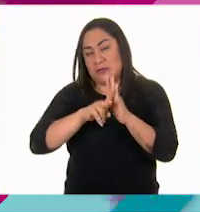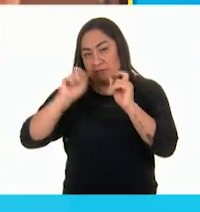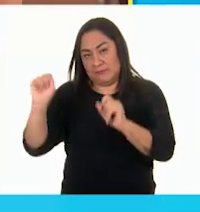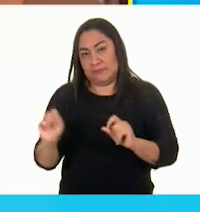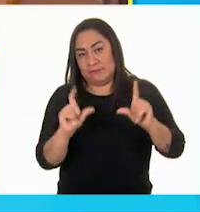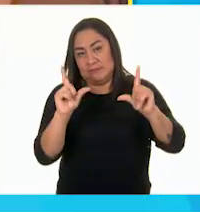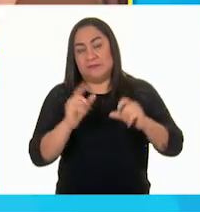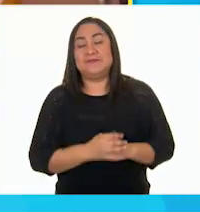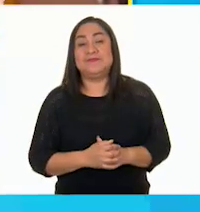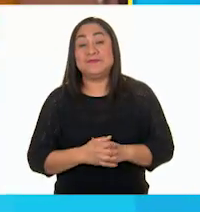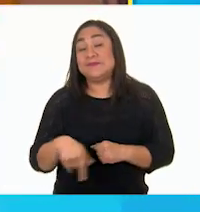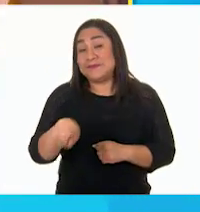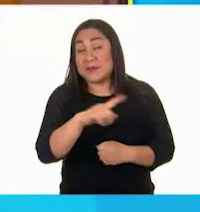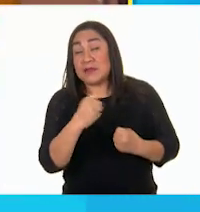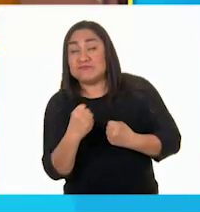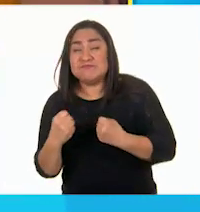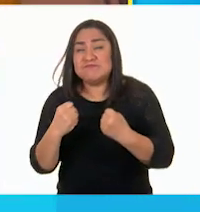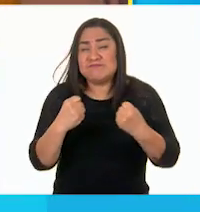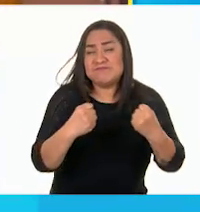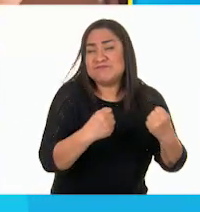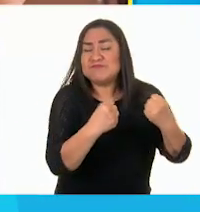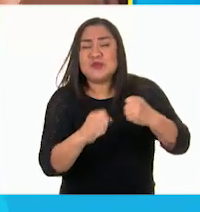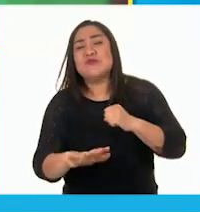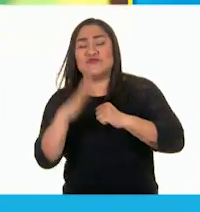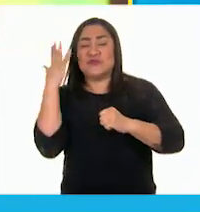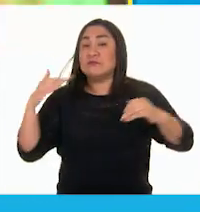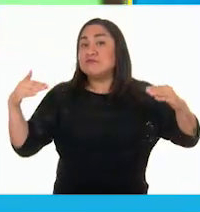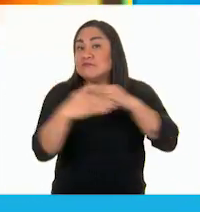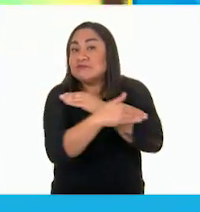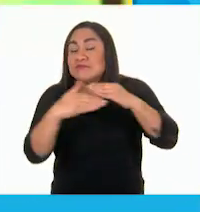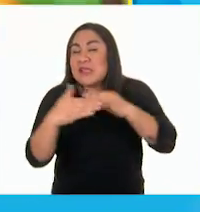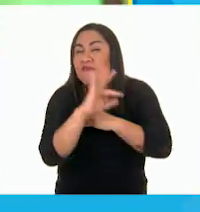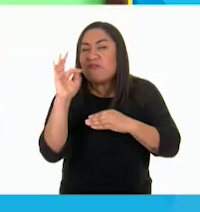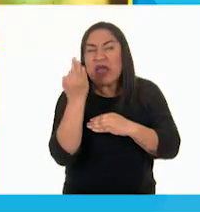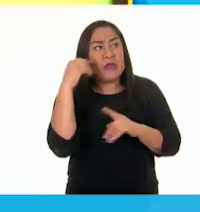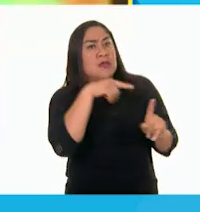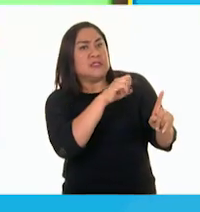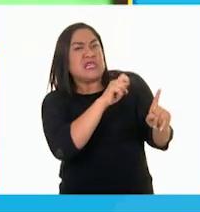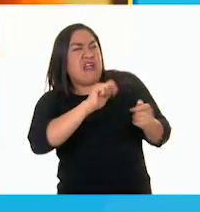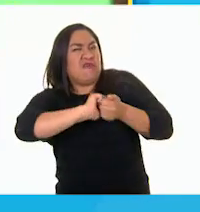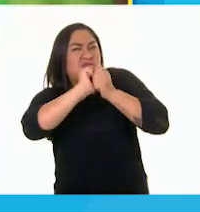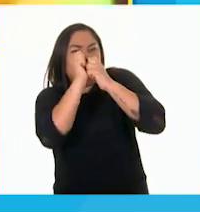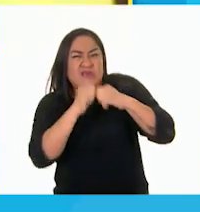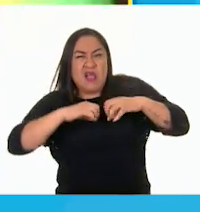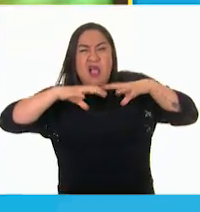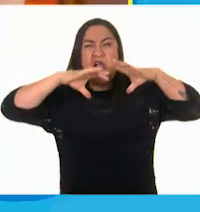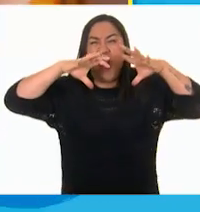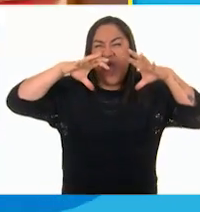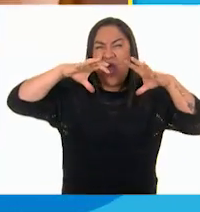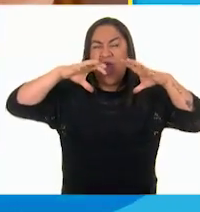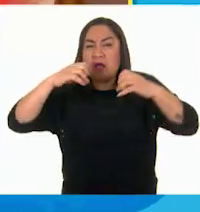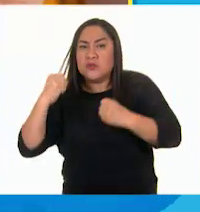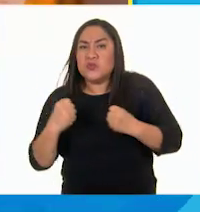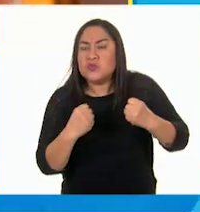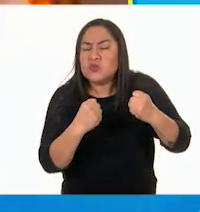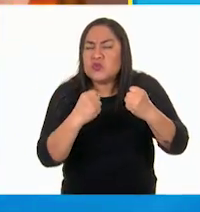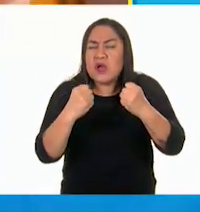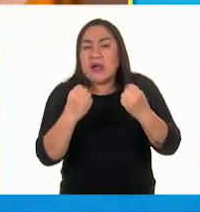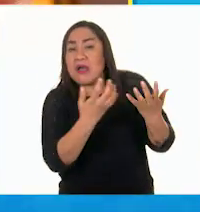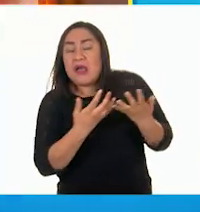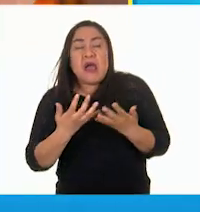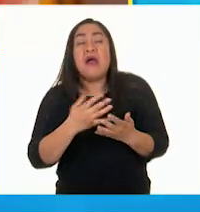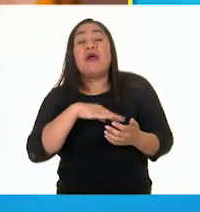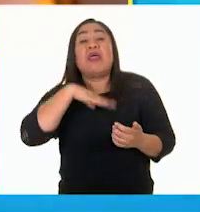Vamos en el auto a gran velocidad por la carretera federal. Esta se convirtió en un monstruo y maneja como tal. No puede